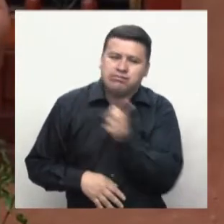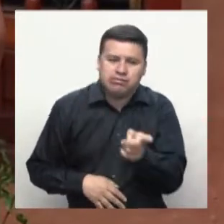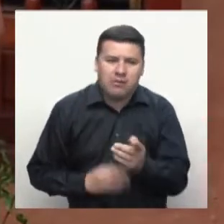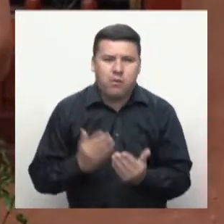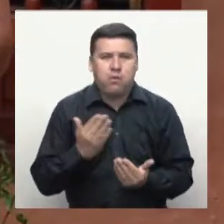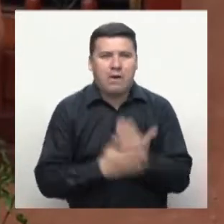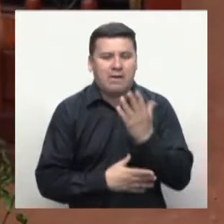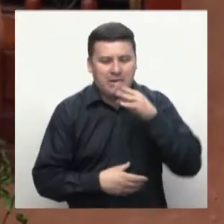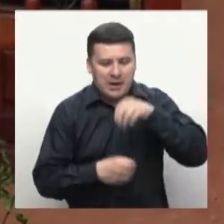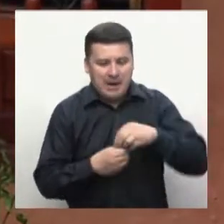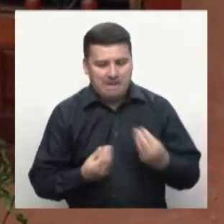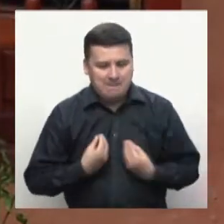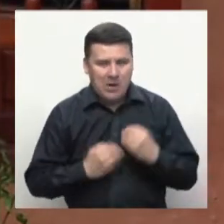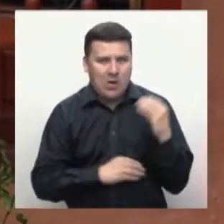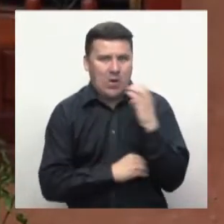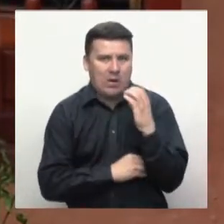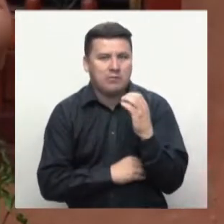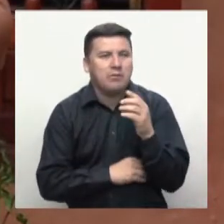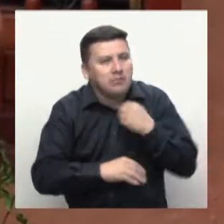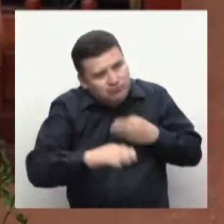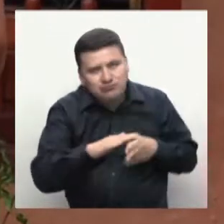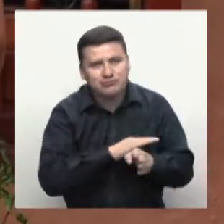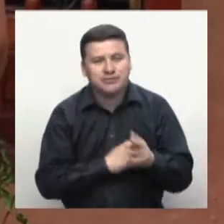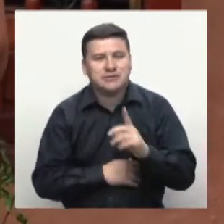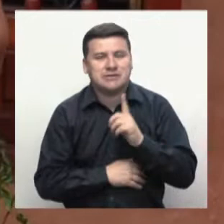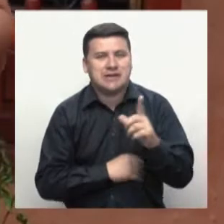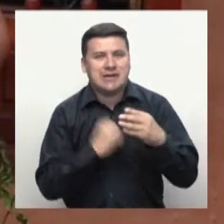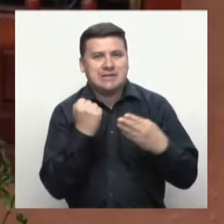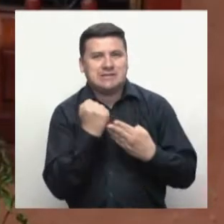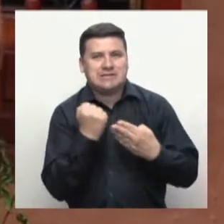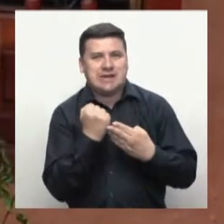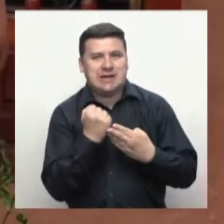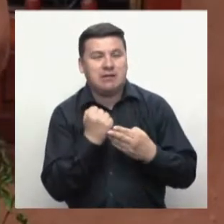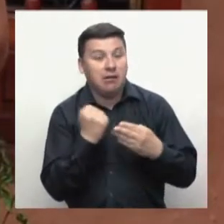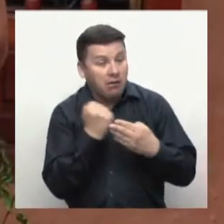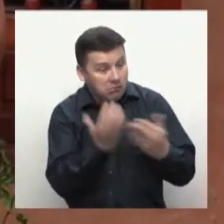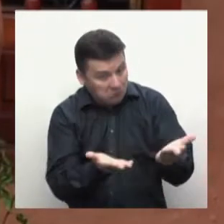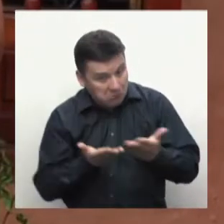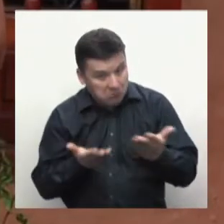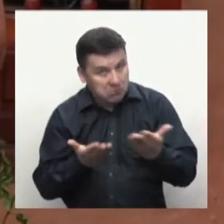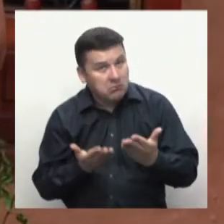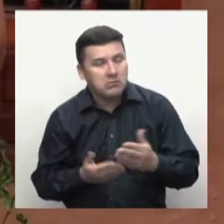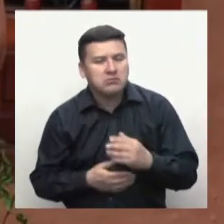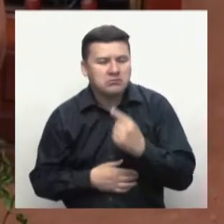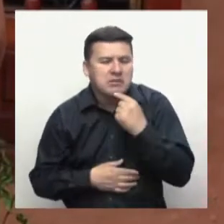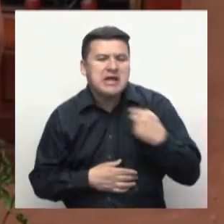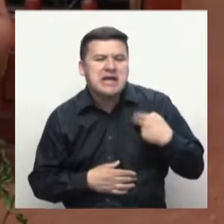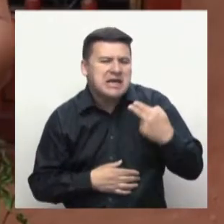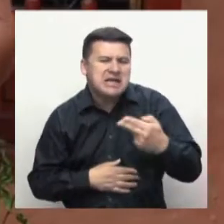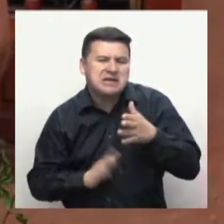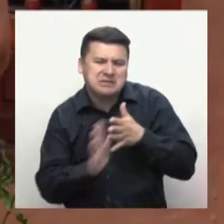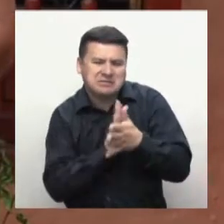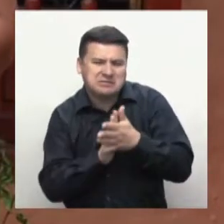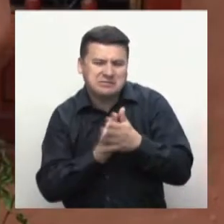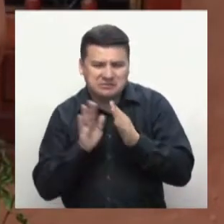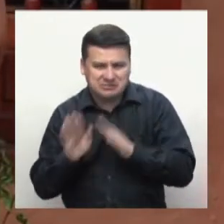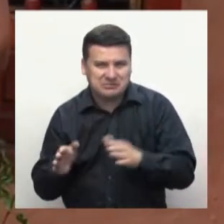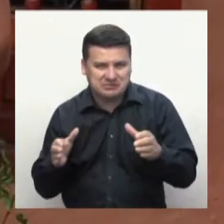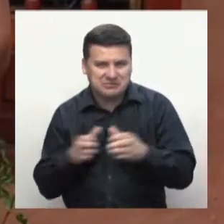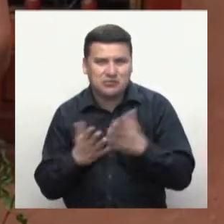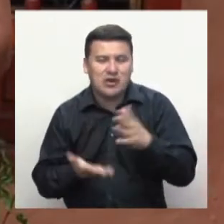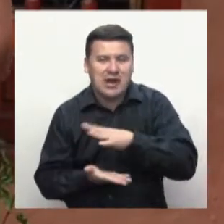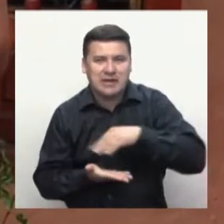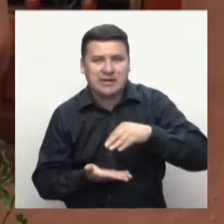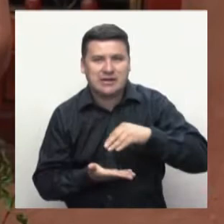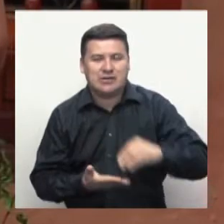y empezar una vida nueva en Colombia, gracias a la formación técnica y el liderazgo que está recibiendo en la entidad. Conozcamos la historia de este